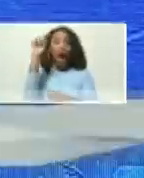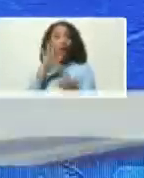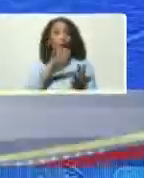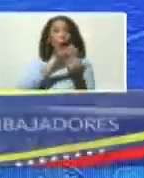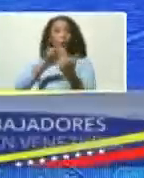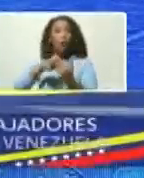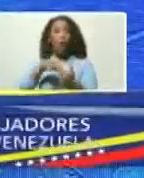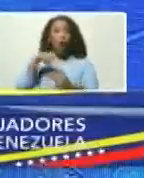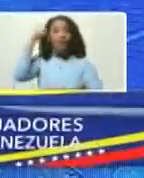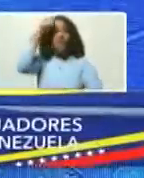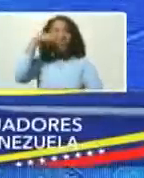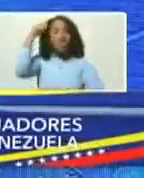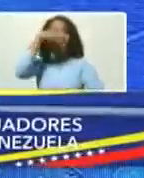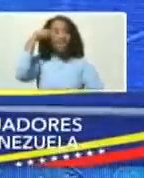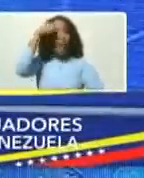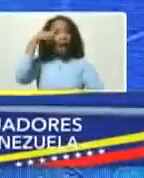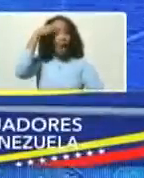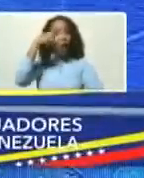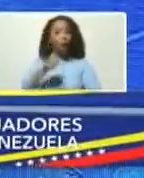videoconferencia